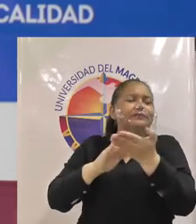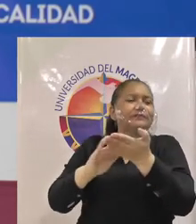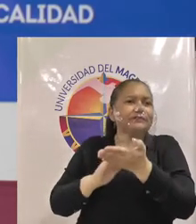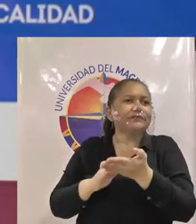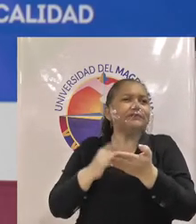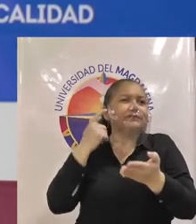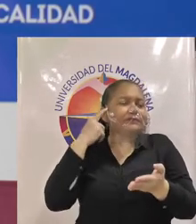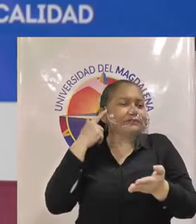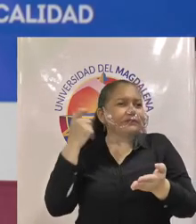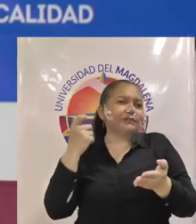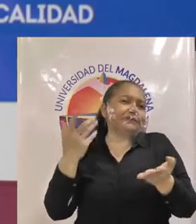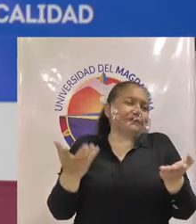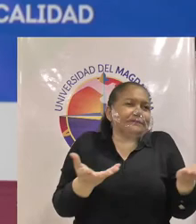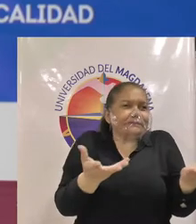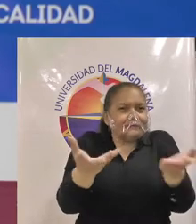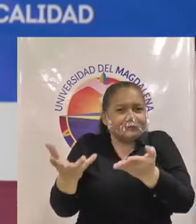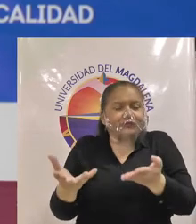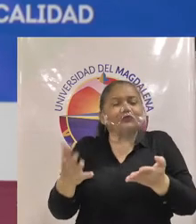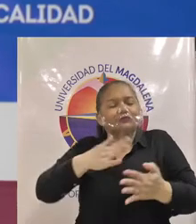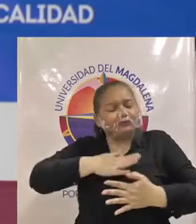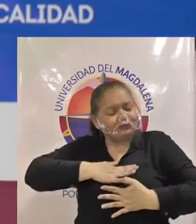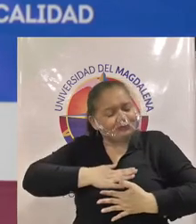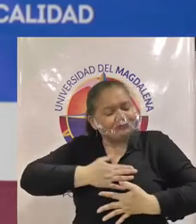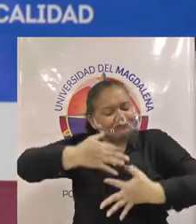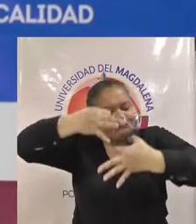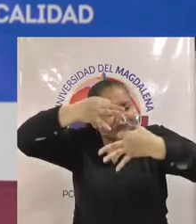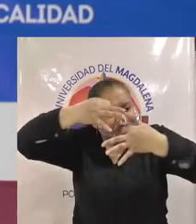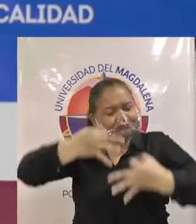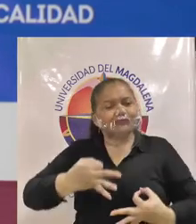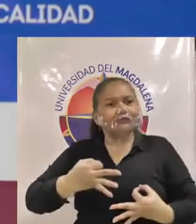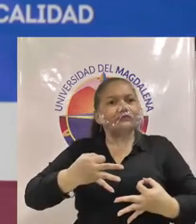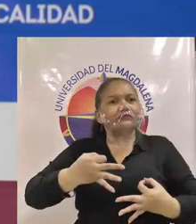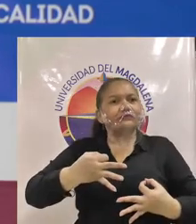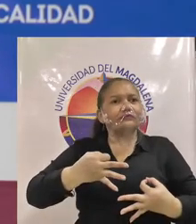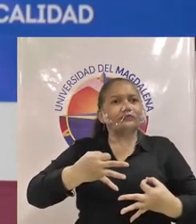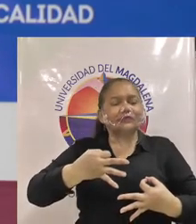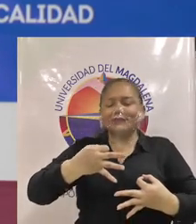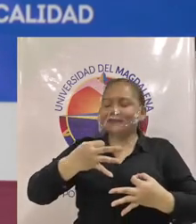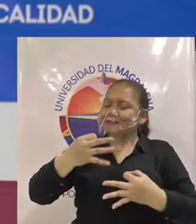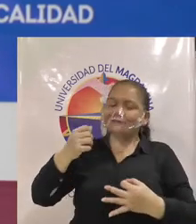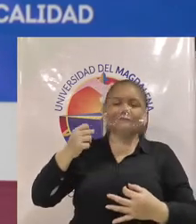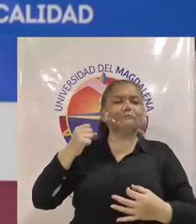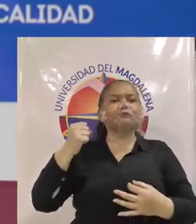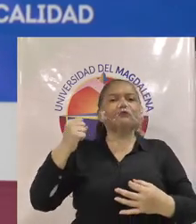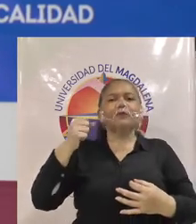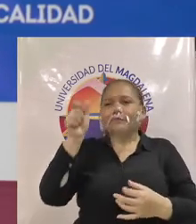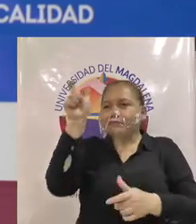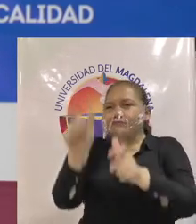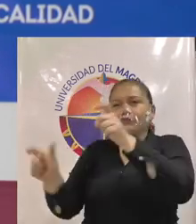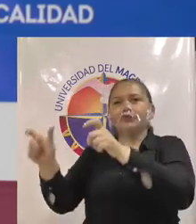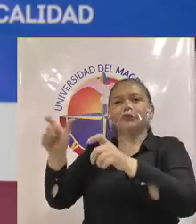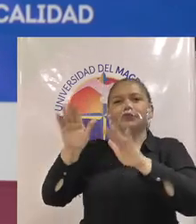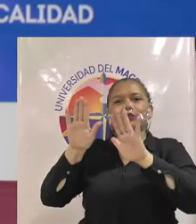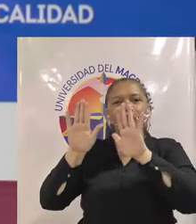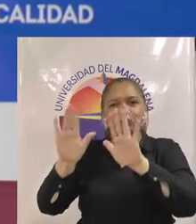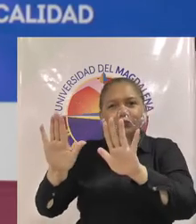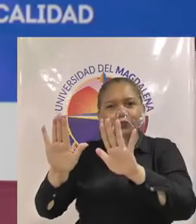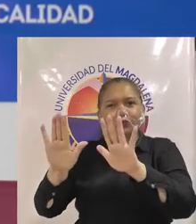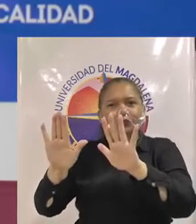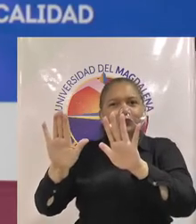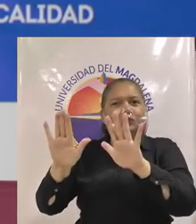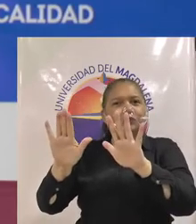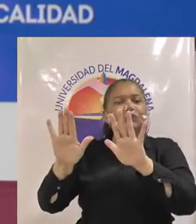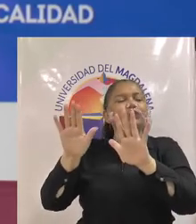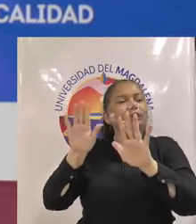autonomía de los profesores seguimos y mantendremos siempre en primera instancia la autonomía de los profesores como base de ese